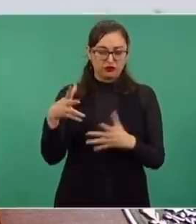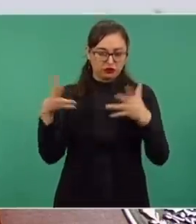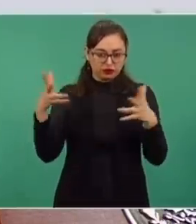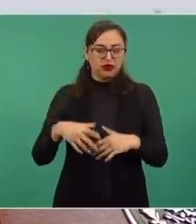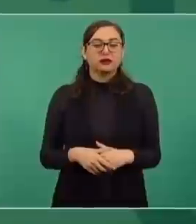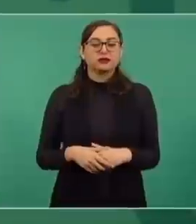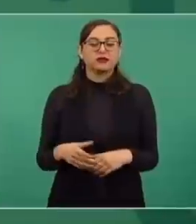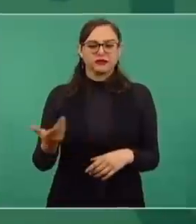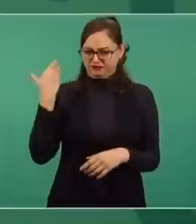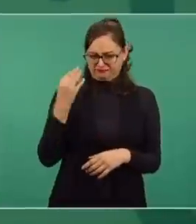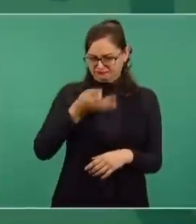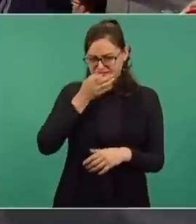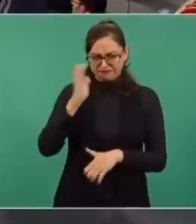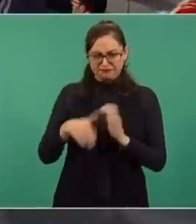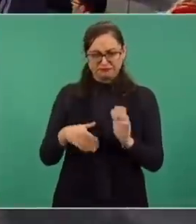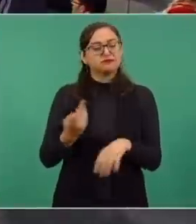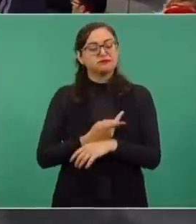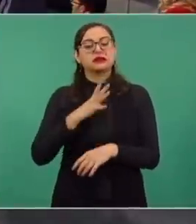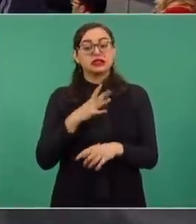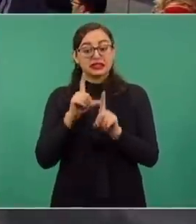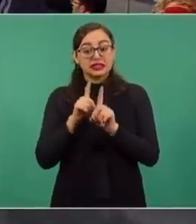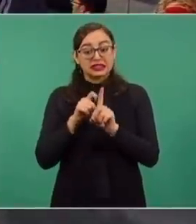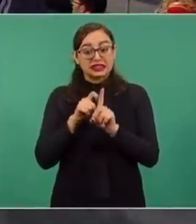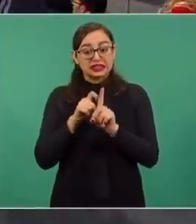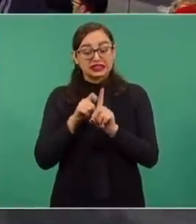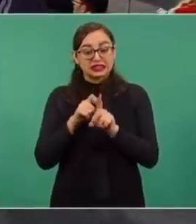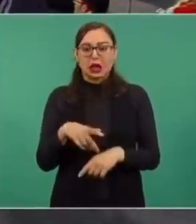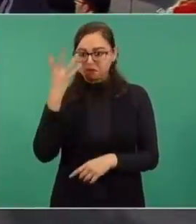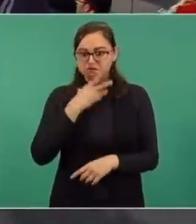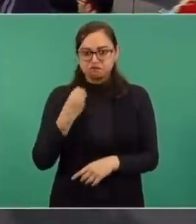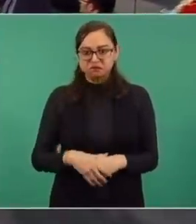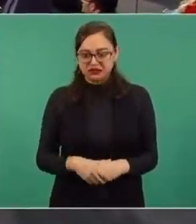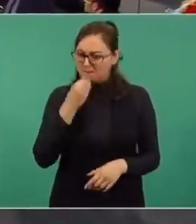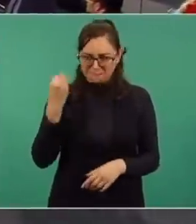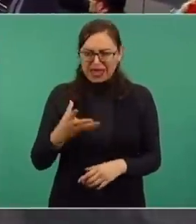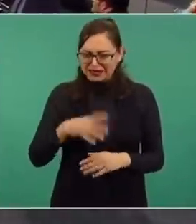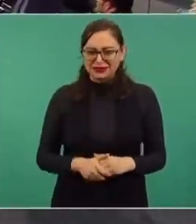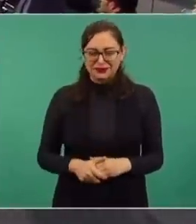Y me, a ver si no está por ahí, una caricatura de Hernández, es buenísima.